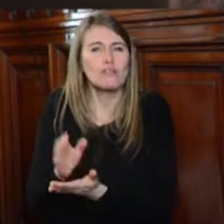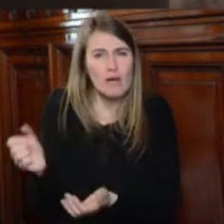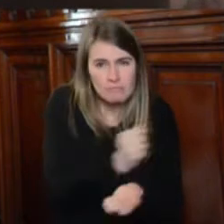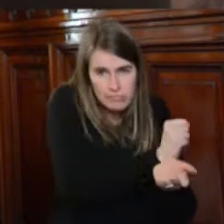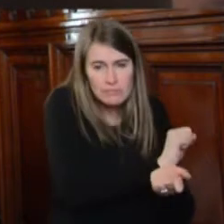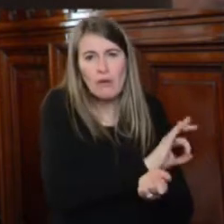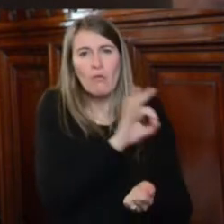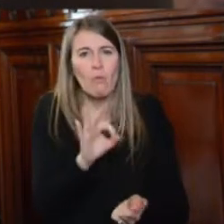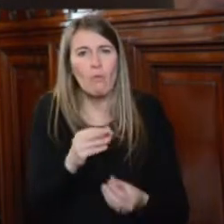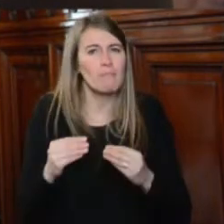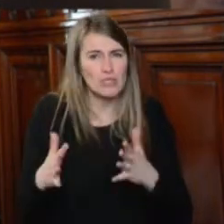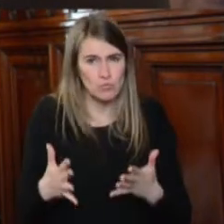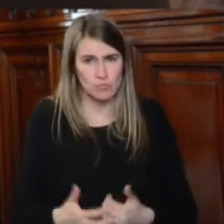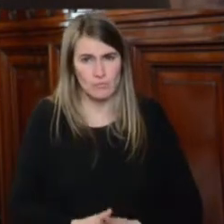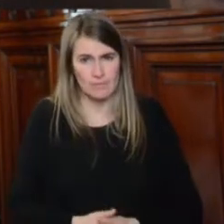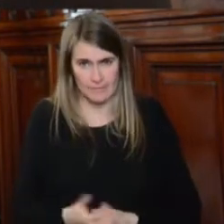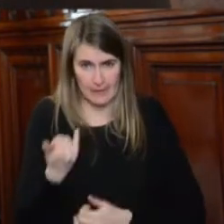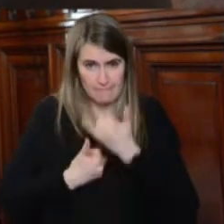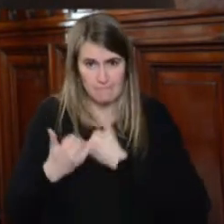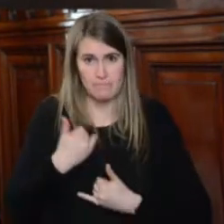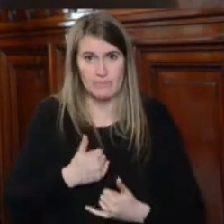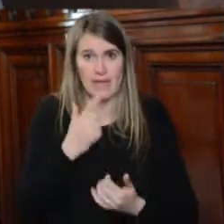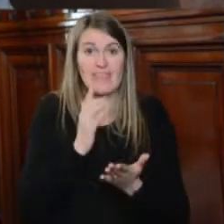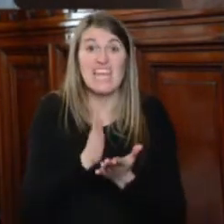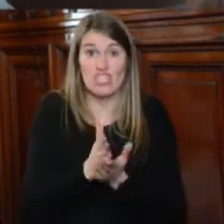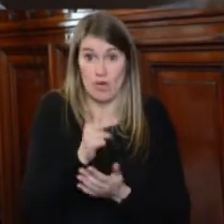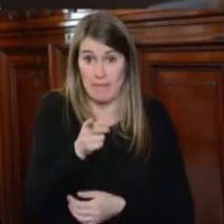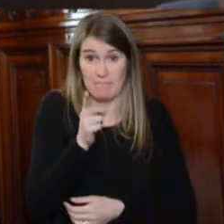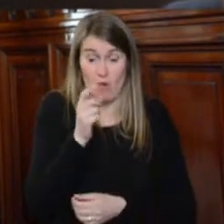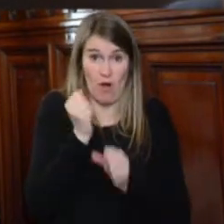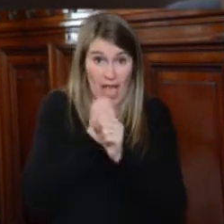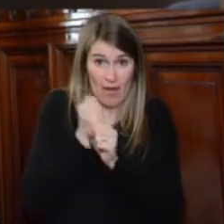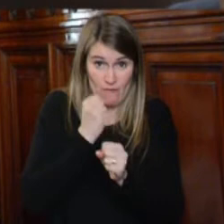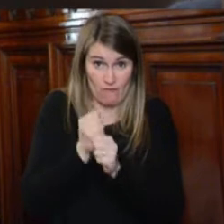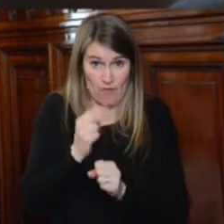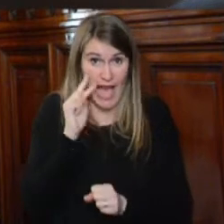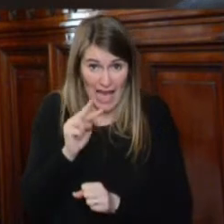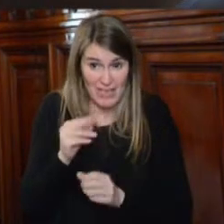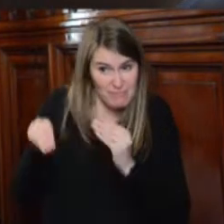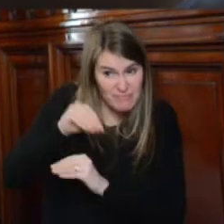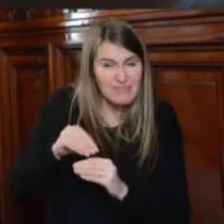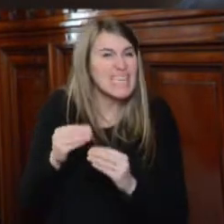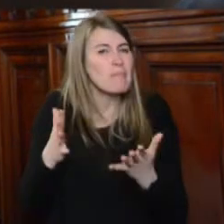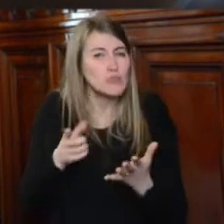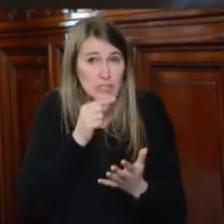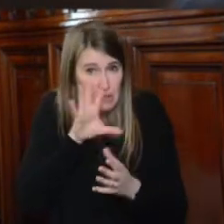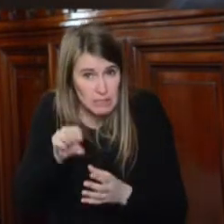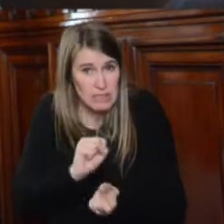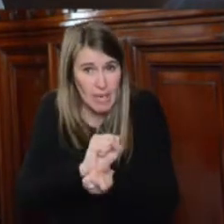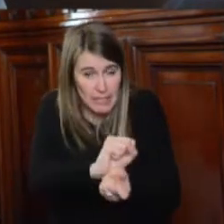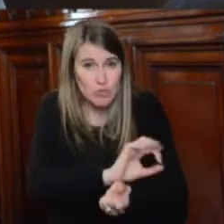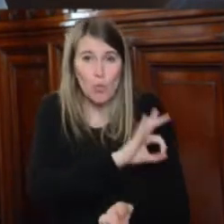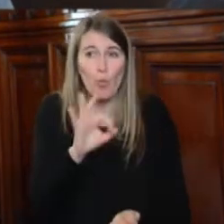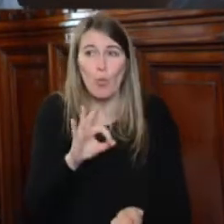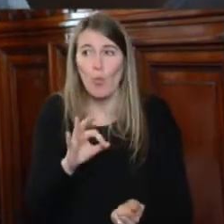aplicar a defensores de los derechos laborales para que también tengamos más elementos y poderle dar el